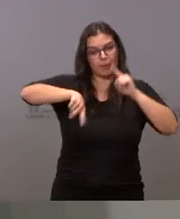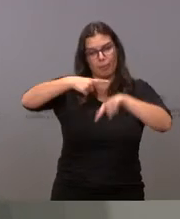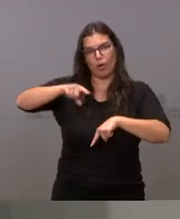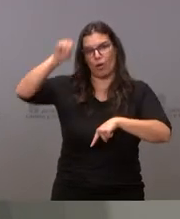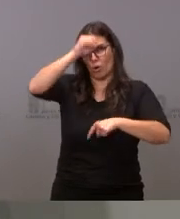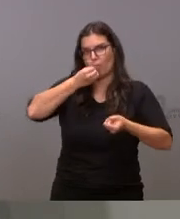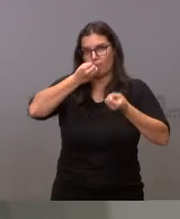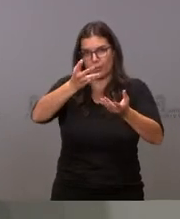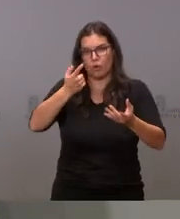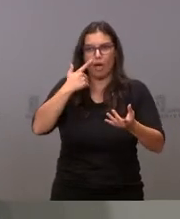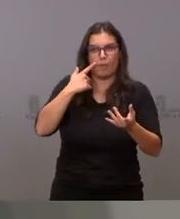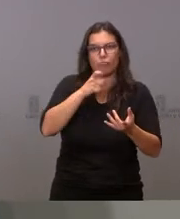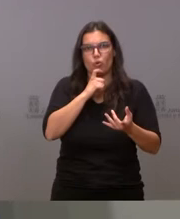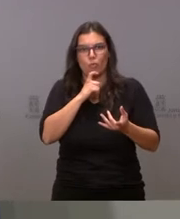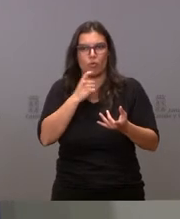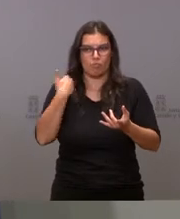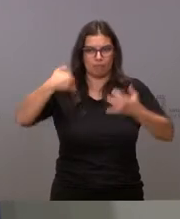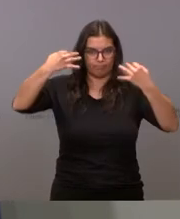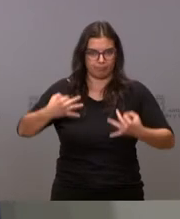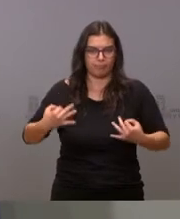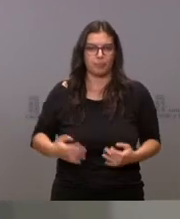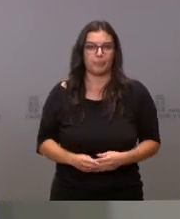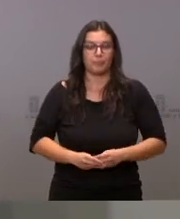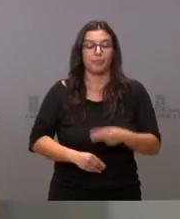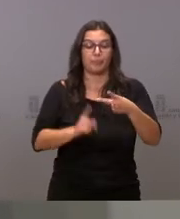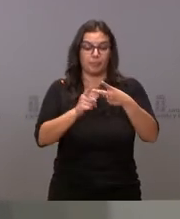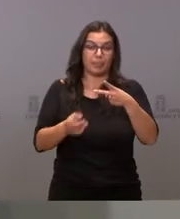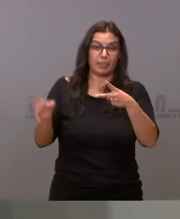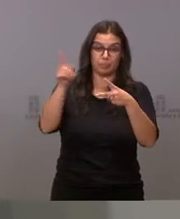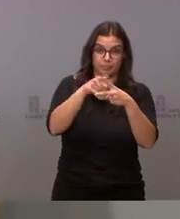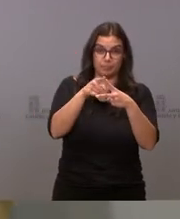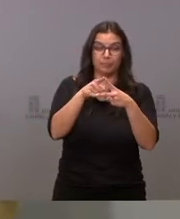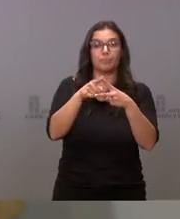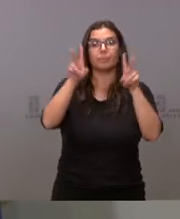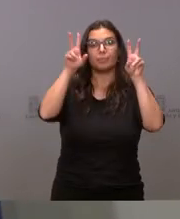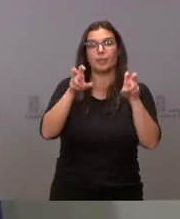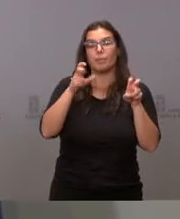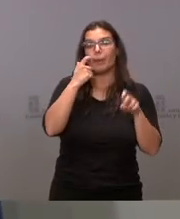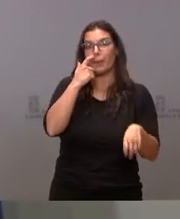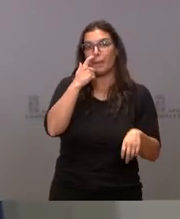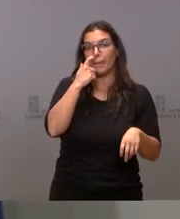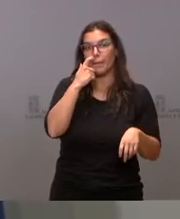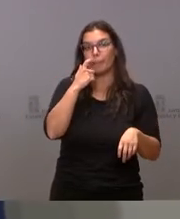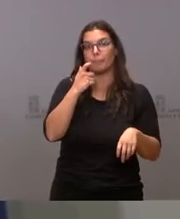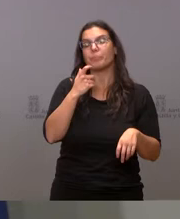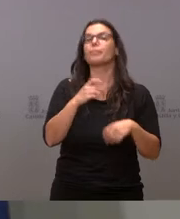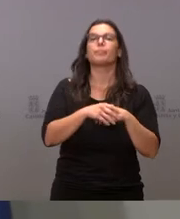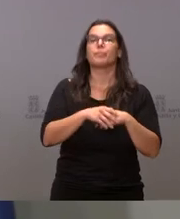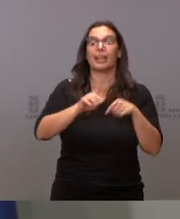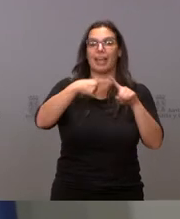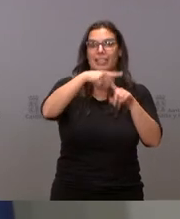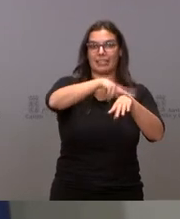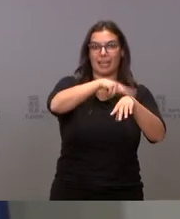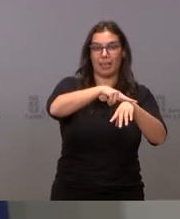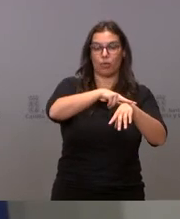con más precisión. Sobre el asunto, el anterior delegado de la Junta